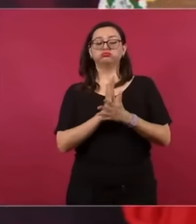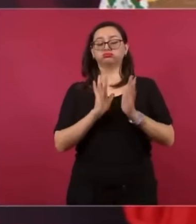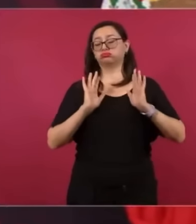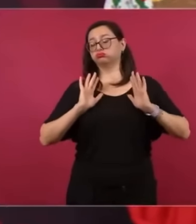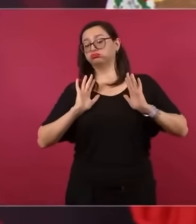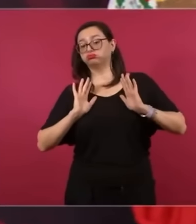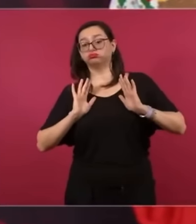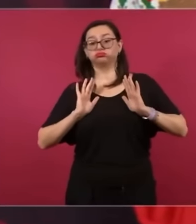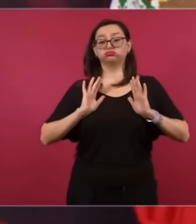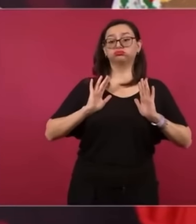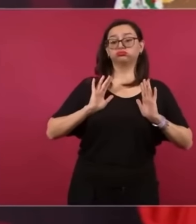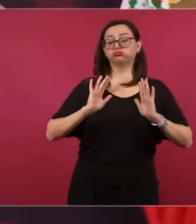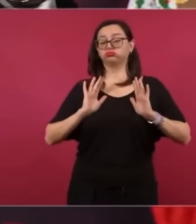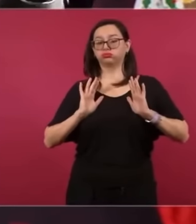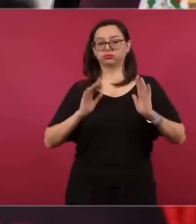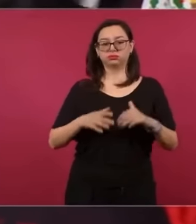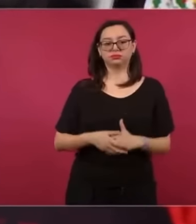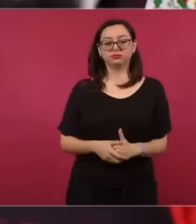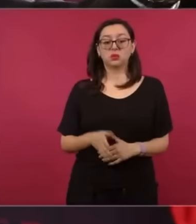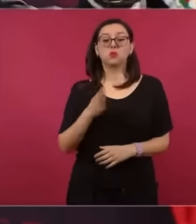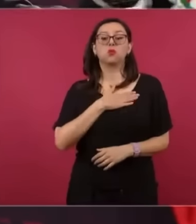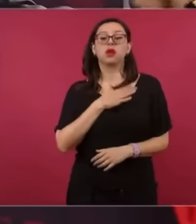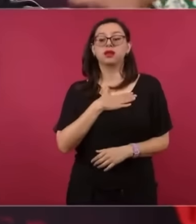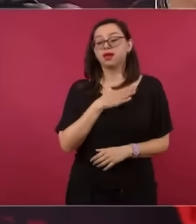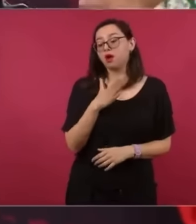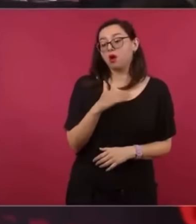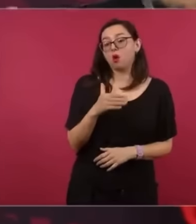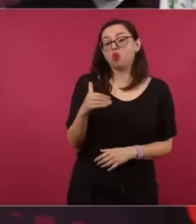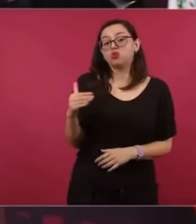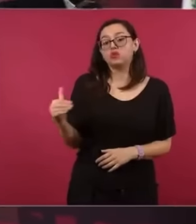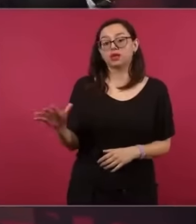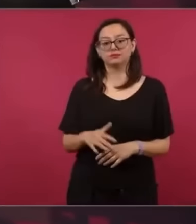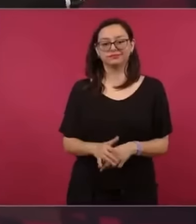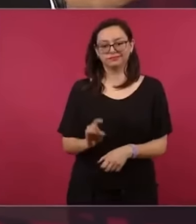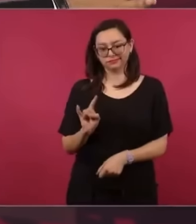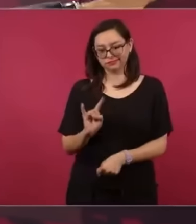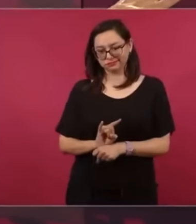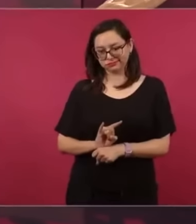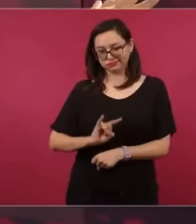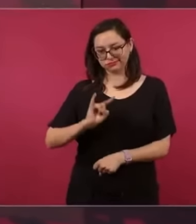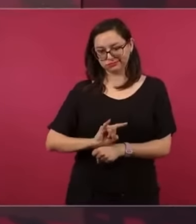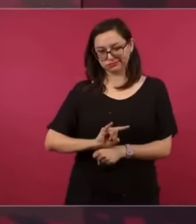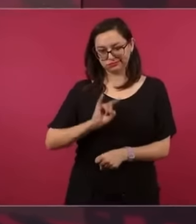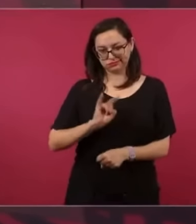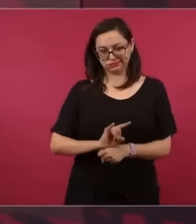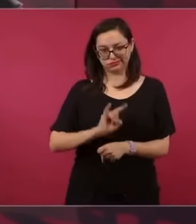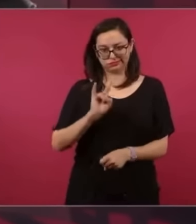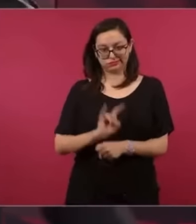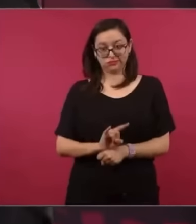para simular de que